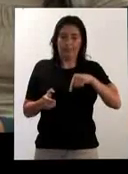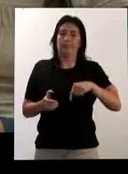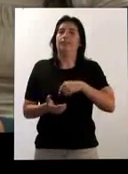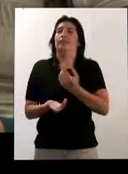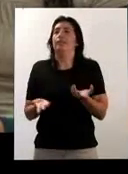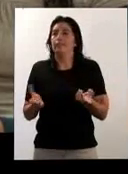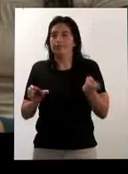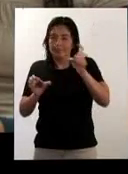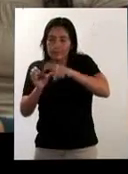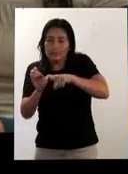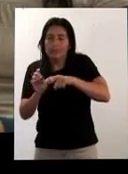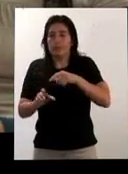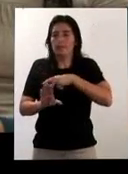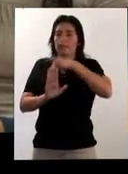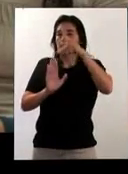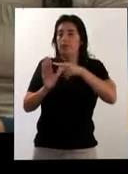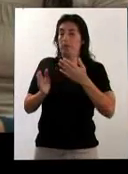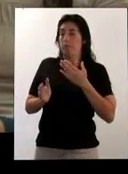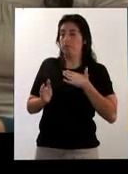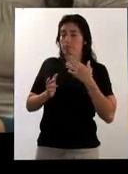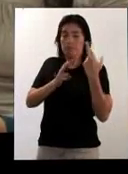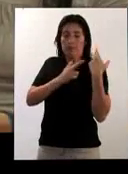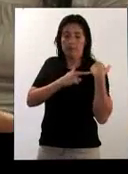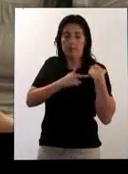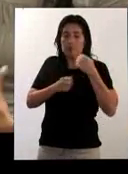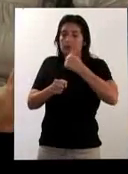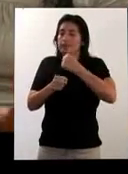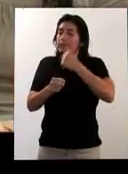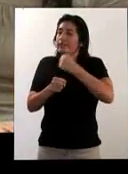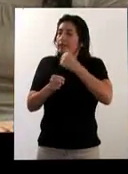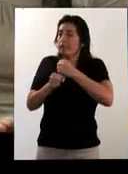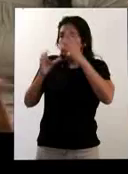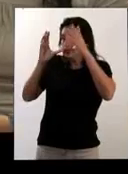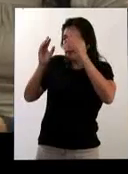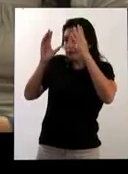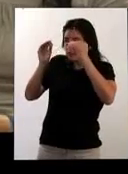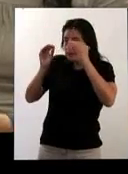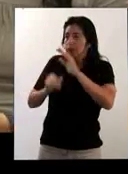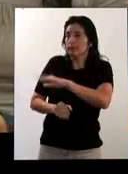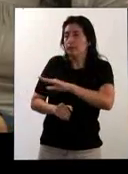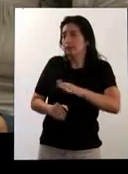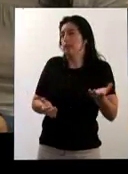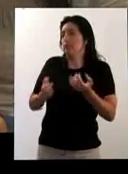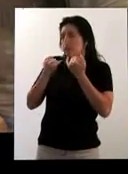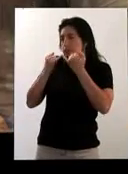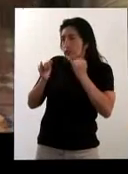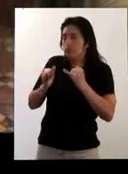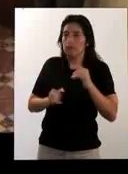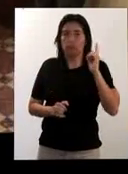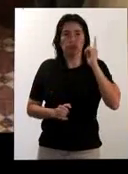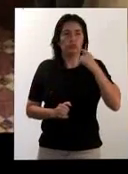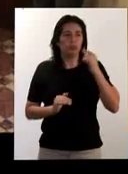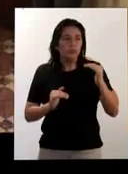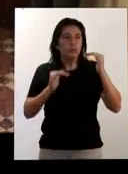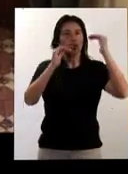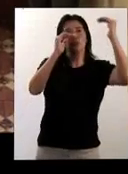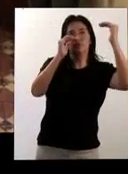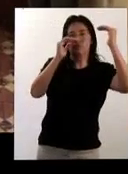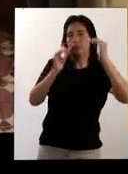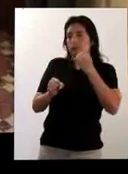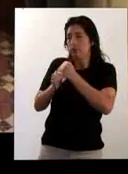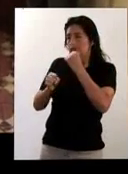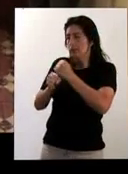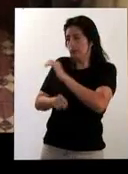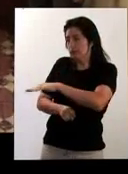este programa y mi responsabilidad es el trabajo del modelo lingüístico, el trabajo con los sordos adultos para que puedan